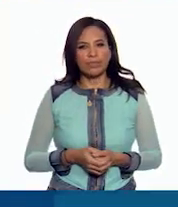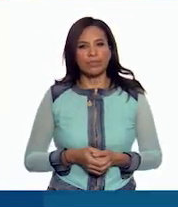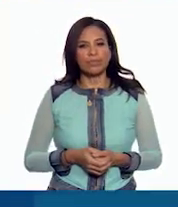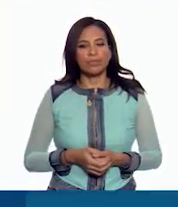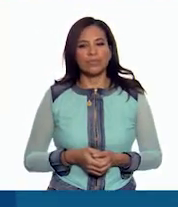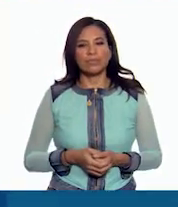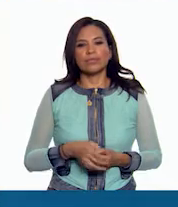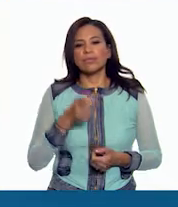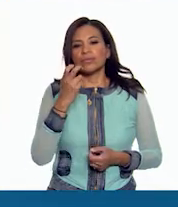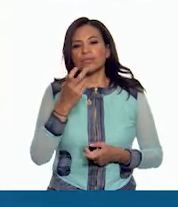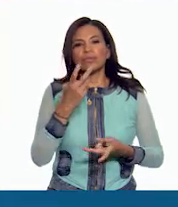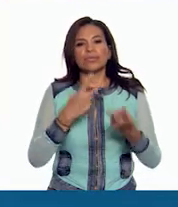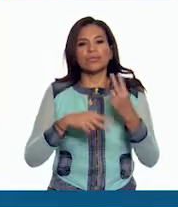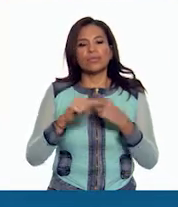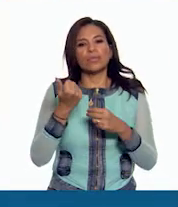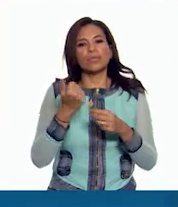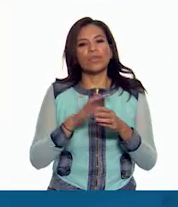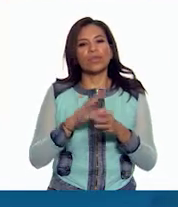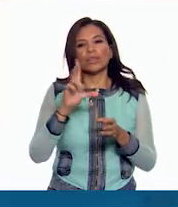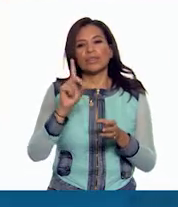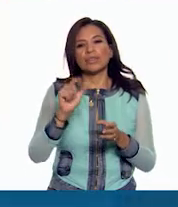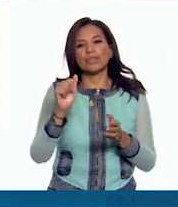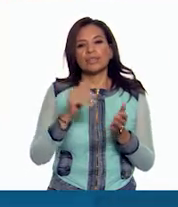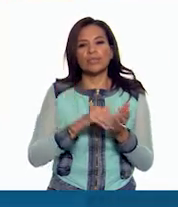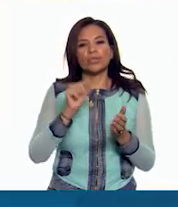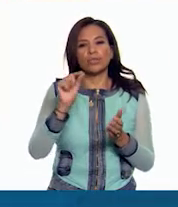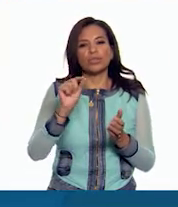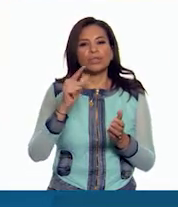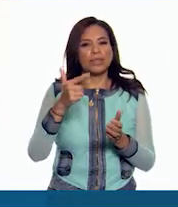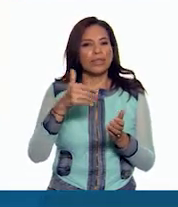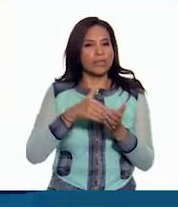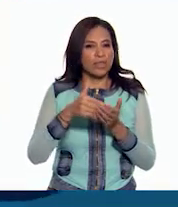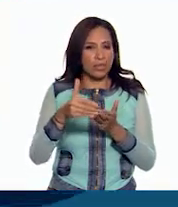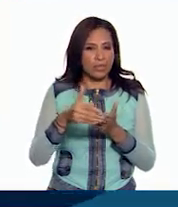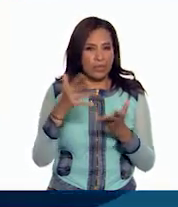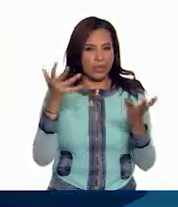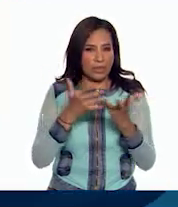De esta versión se fabricaron 36.7 millones.